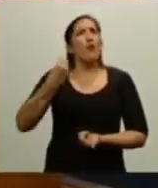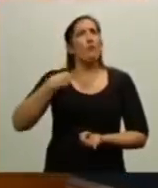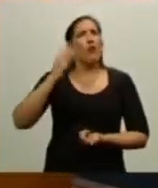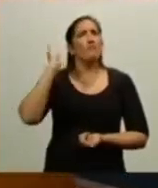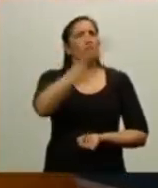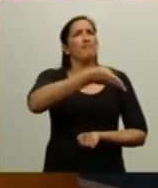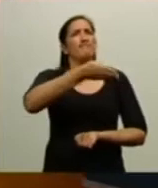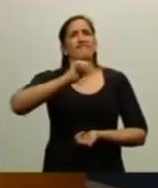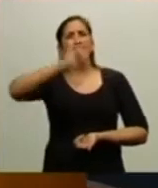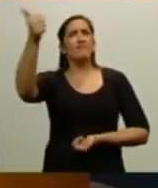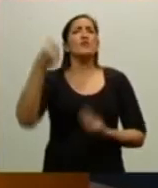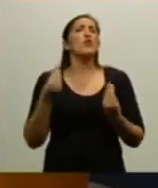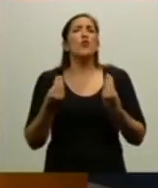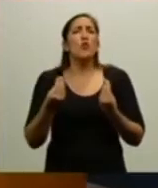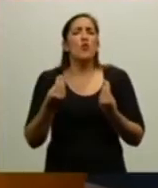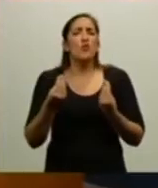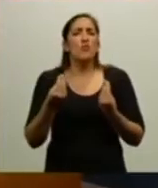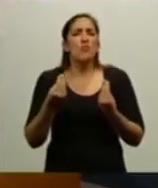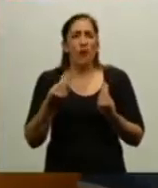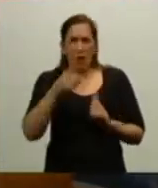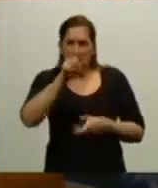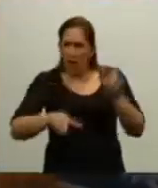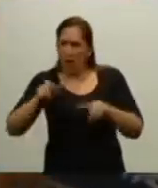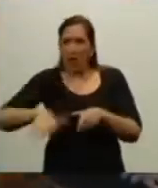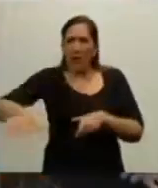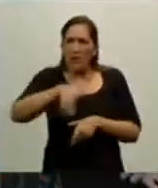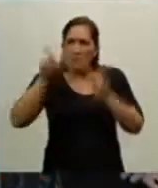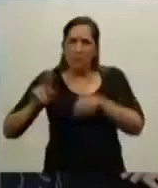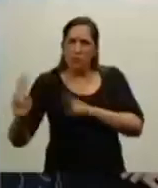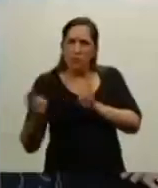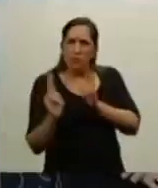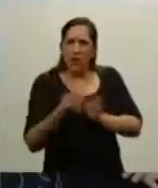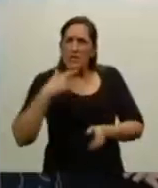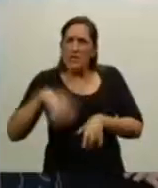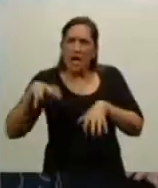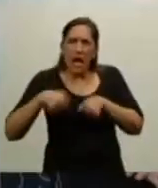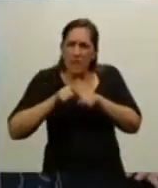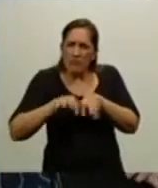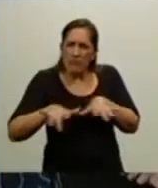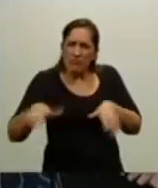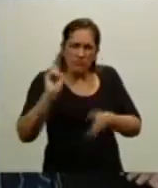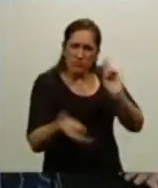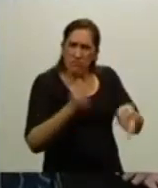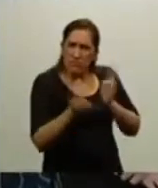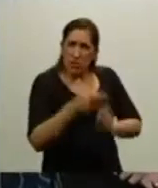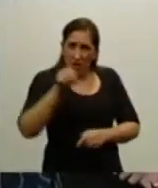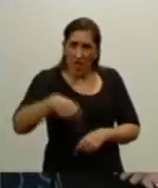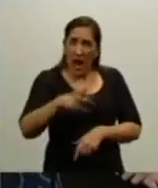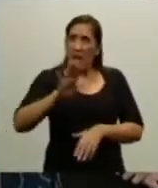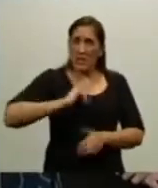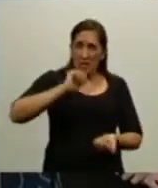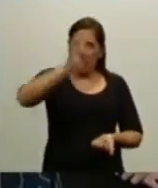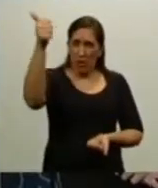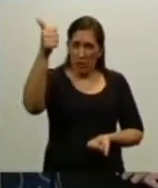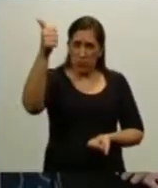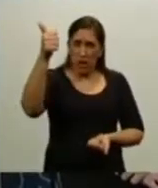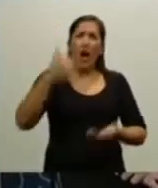sobre la sangre del pueblo. Con la sangre del pueblo se han construido